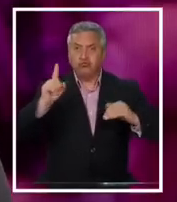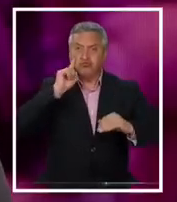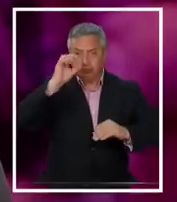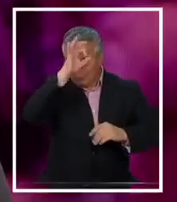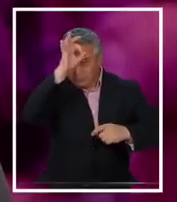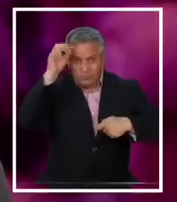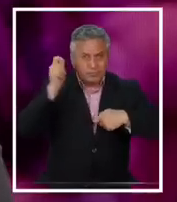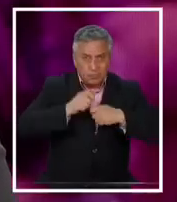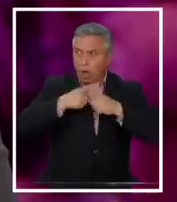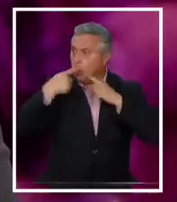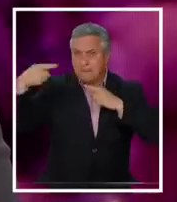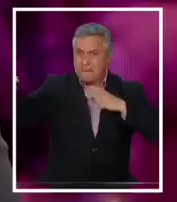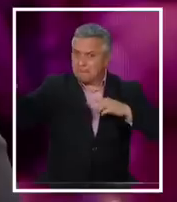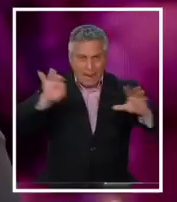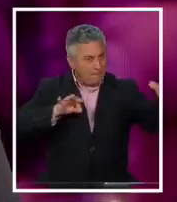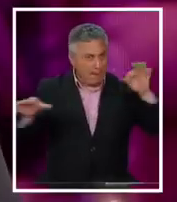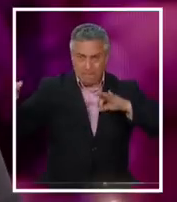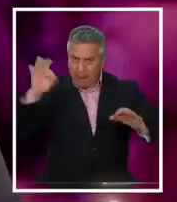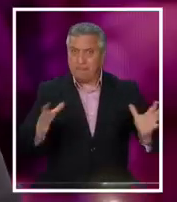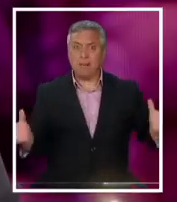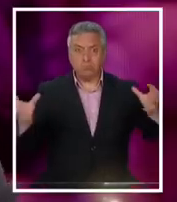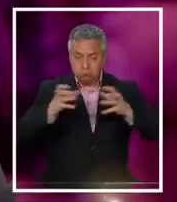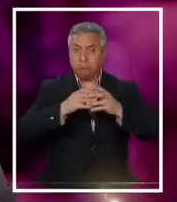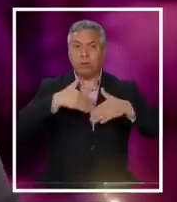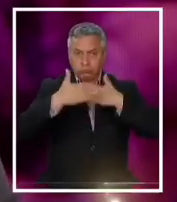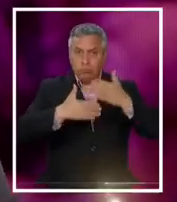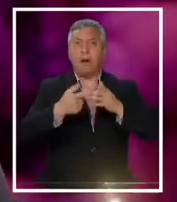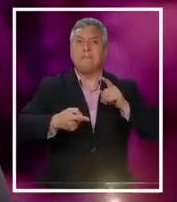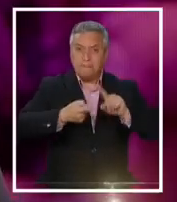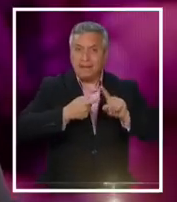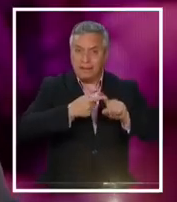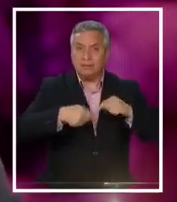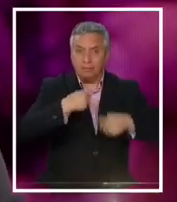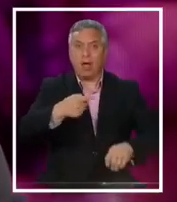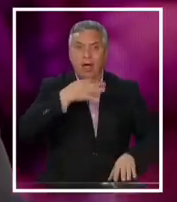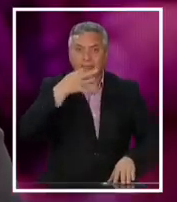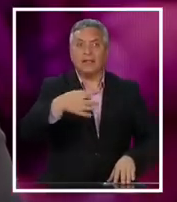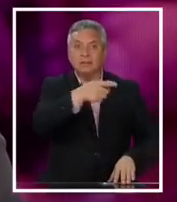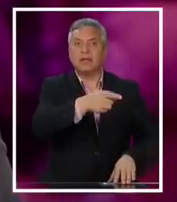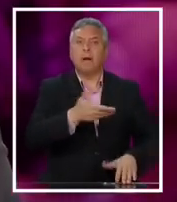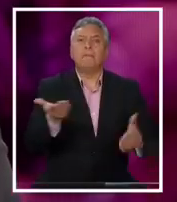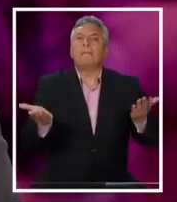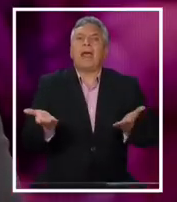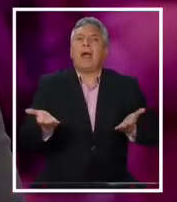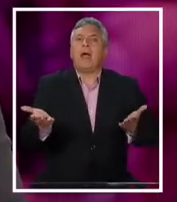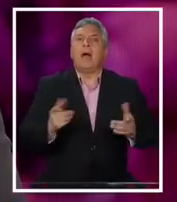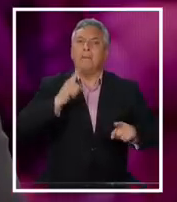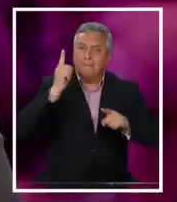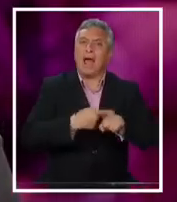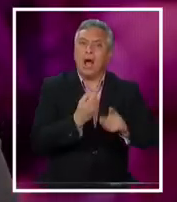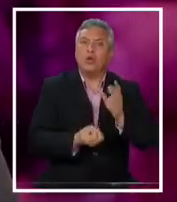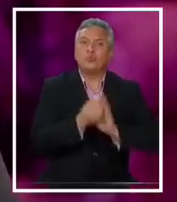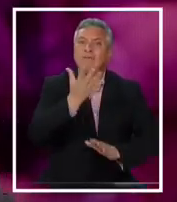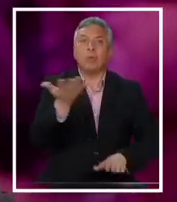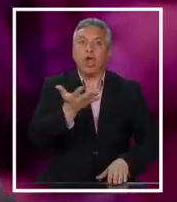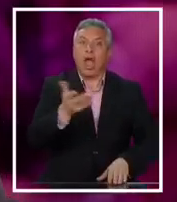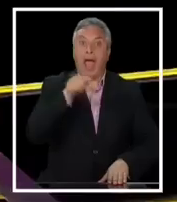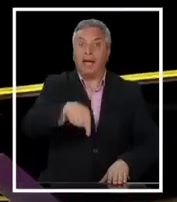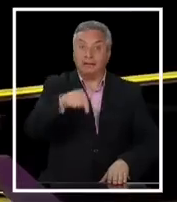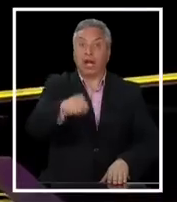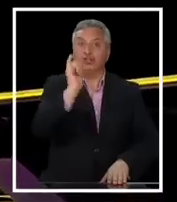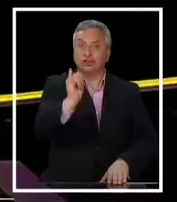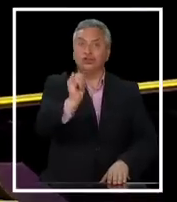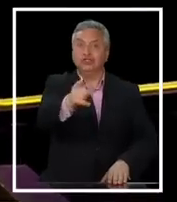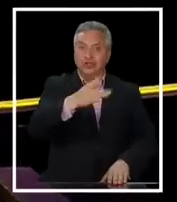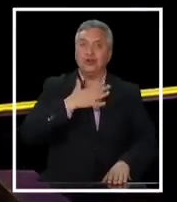originarios, tuvo todo este proceso participativo al que alude Jimena? ¿Para qué tenemos que hacer una nueva? Que esta sí les va a gustar.